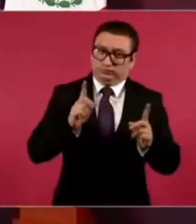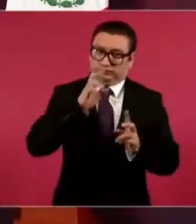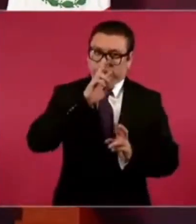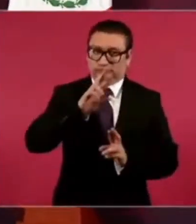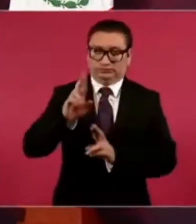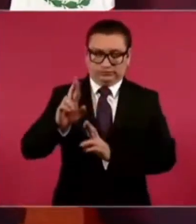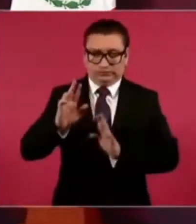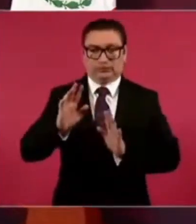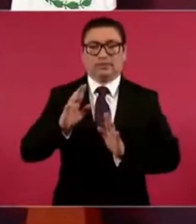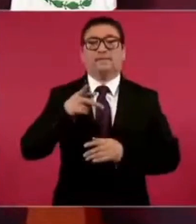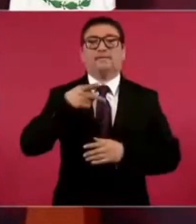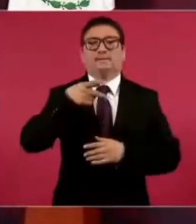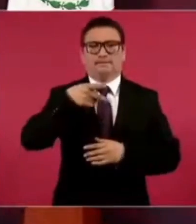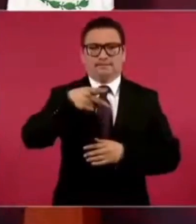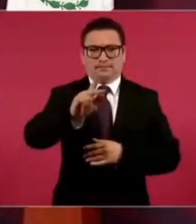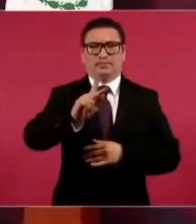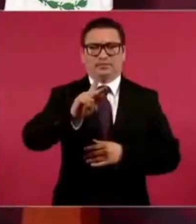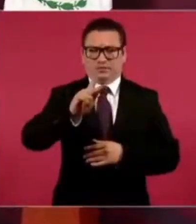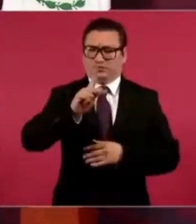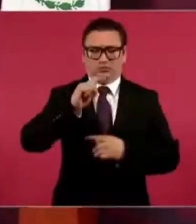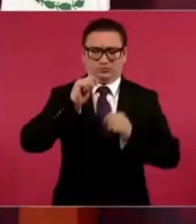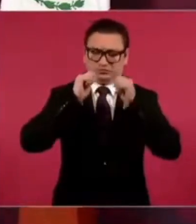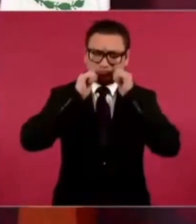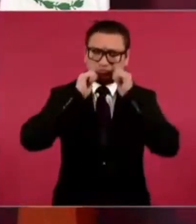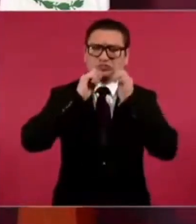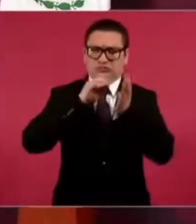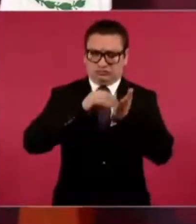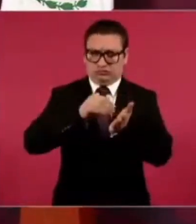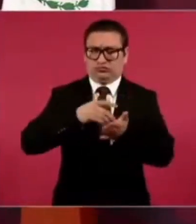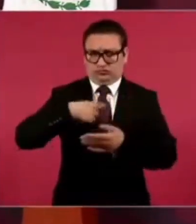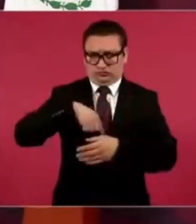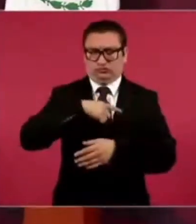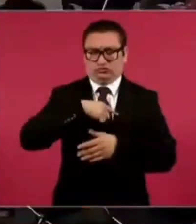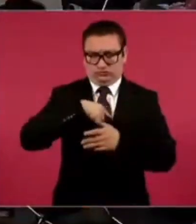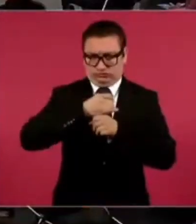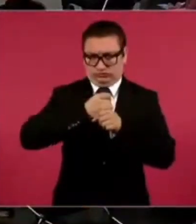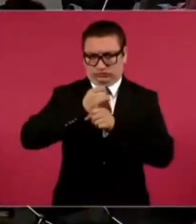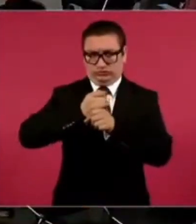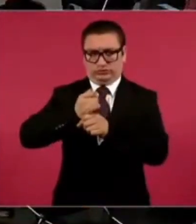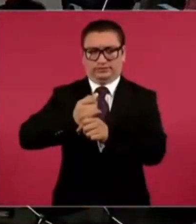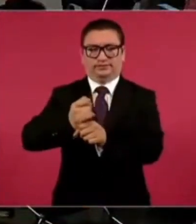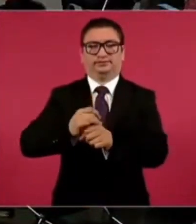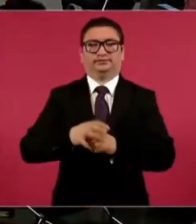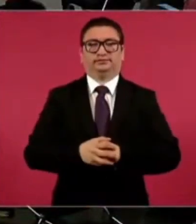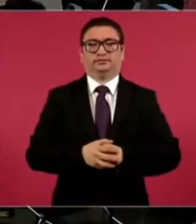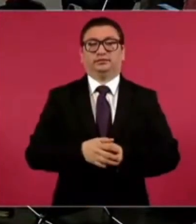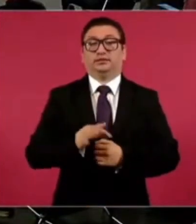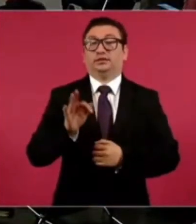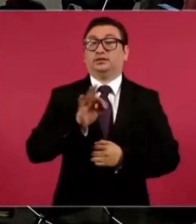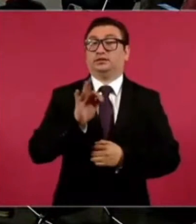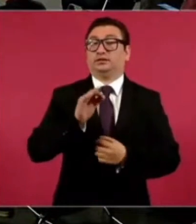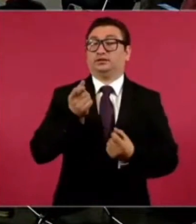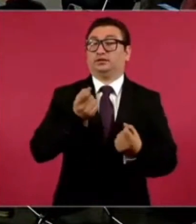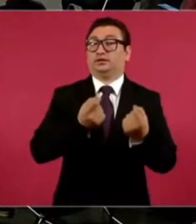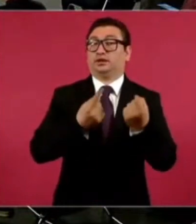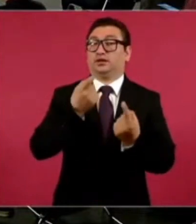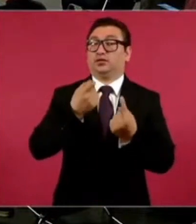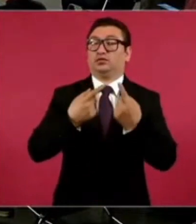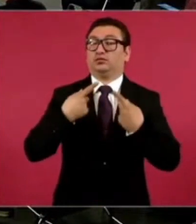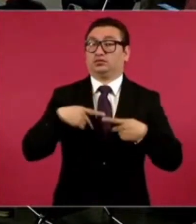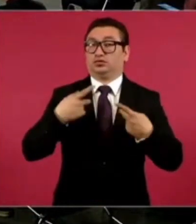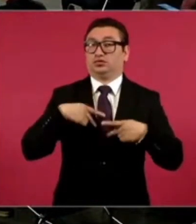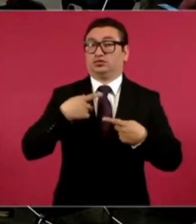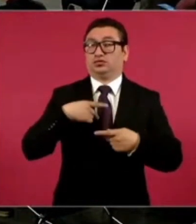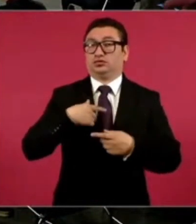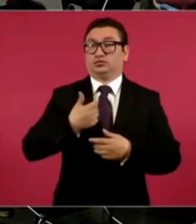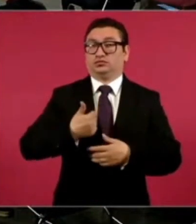de todas maneras vamos a investigar. Si bien tal vez algunas de las personas no se han decidido a